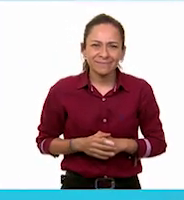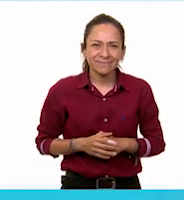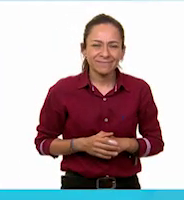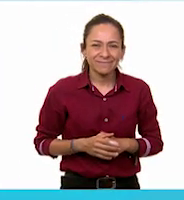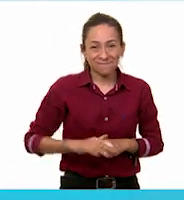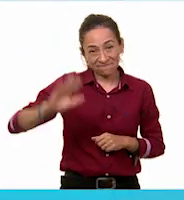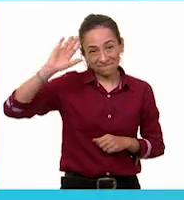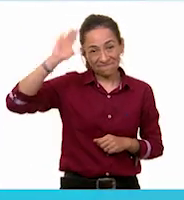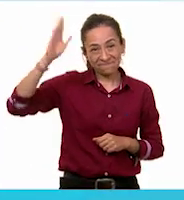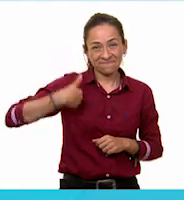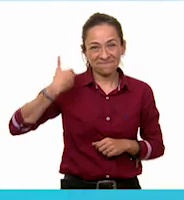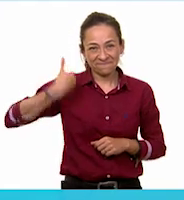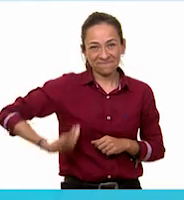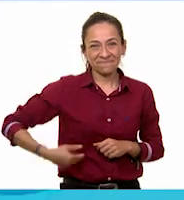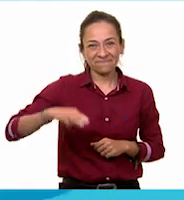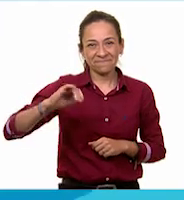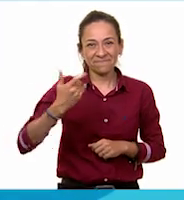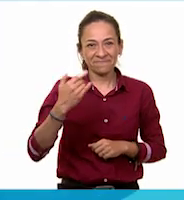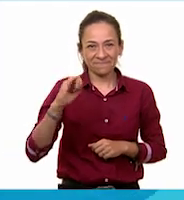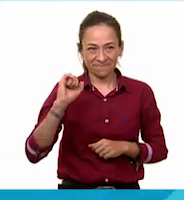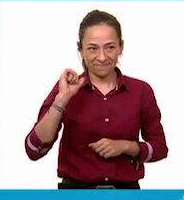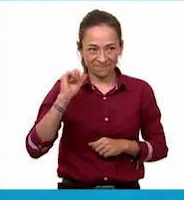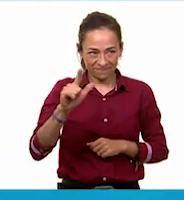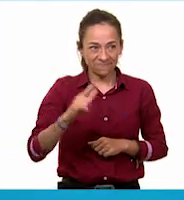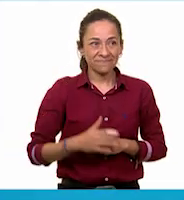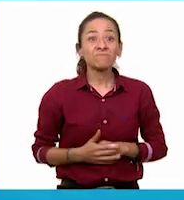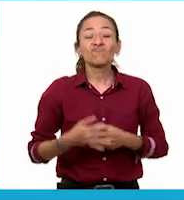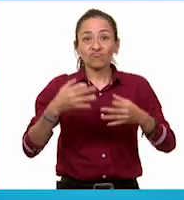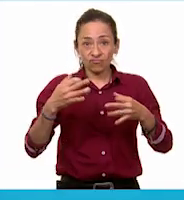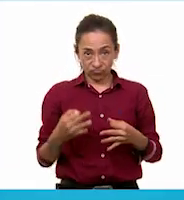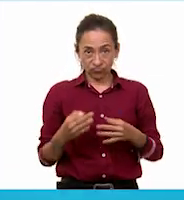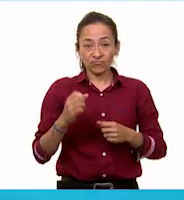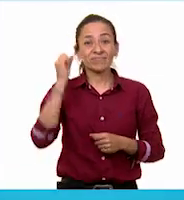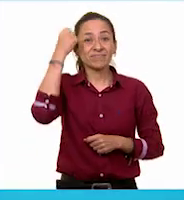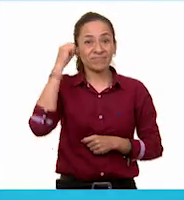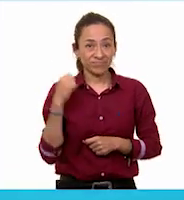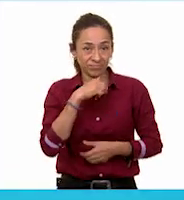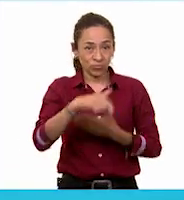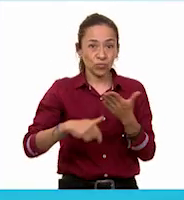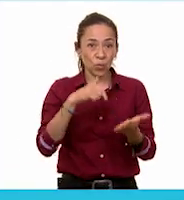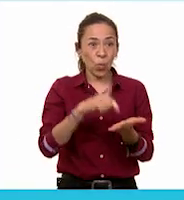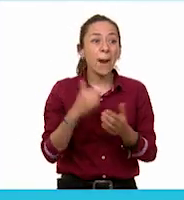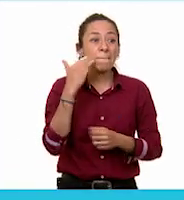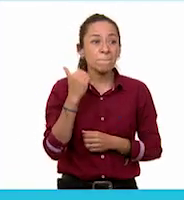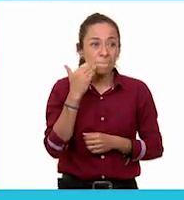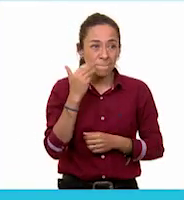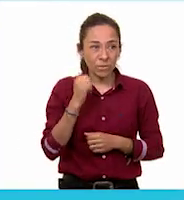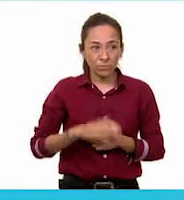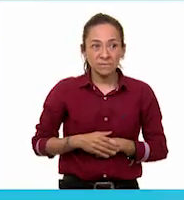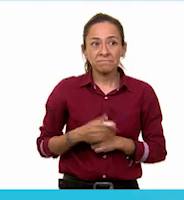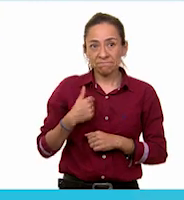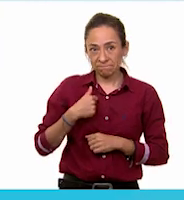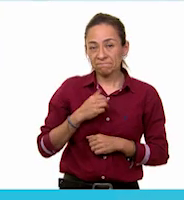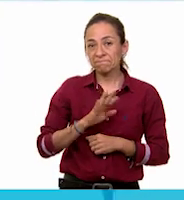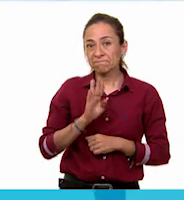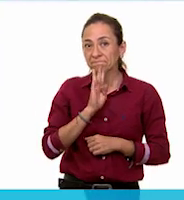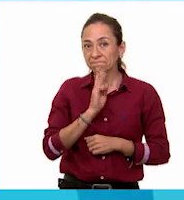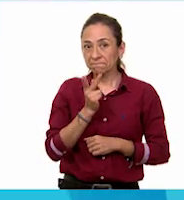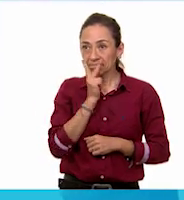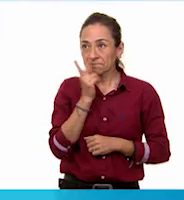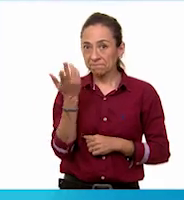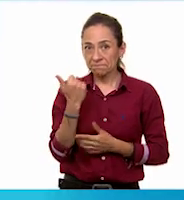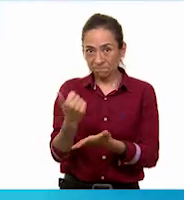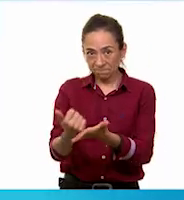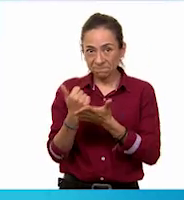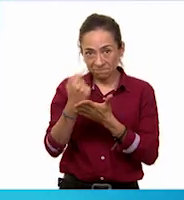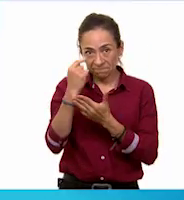Hola, soy Miguel de los Mochis Sinaloa. Mi maestra Mirce Zavala y mis papás me ayudaron a preparar mi museo